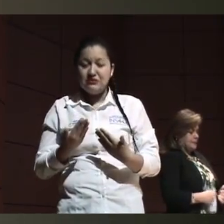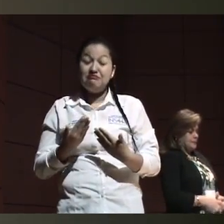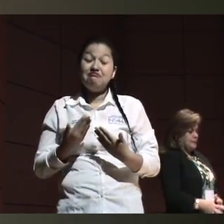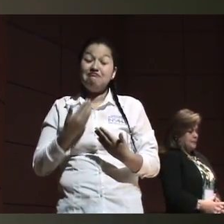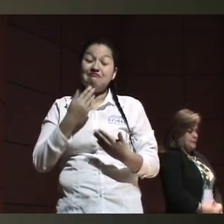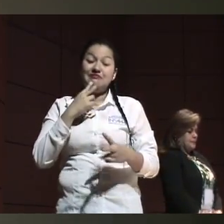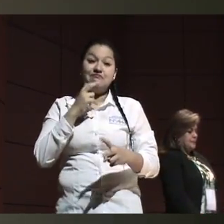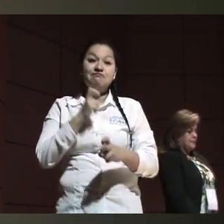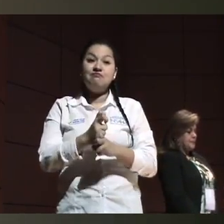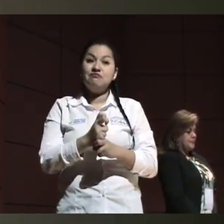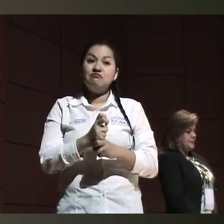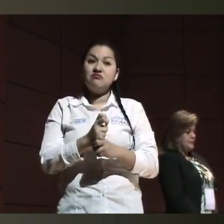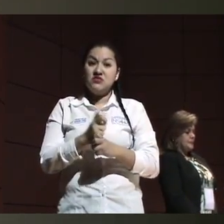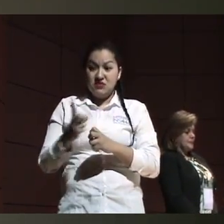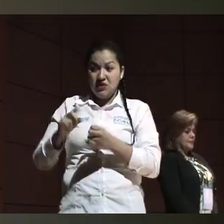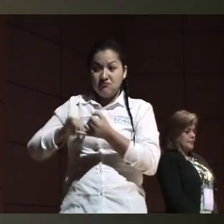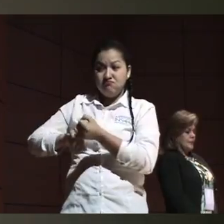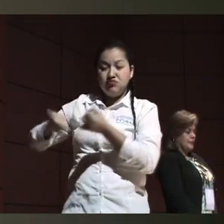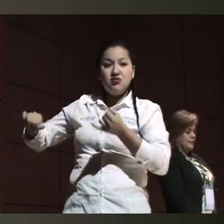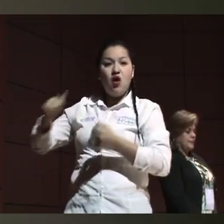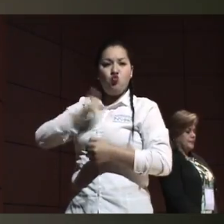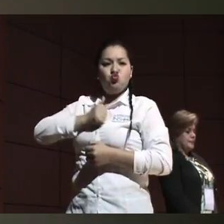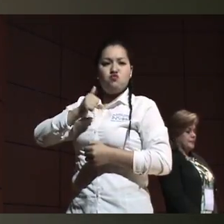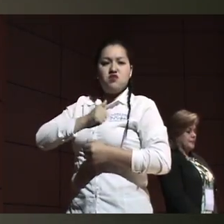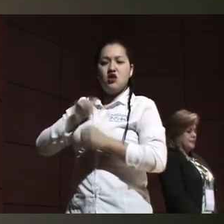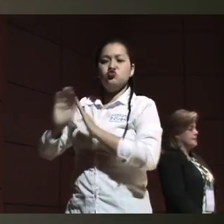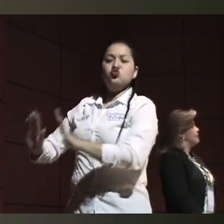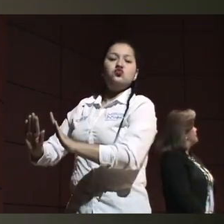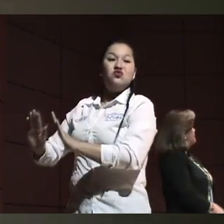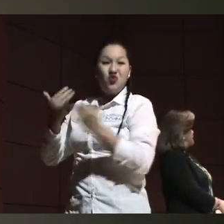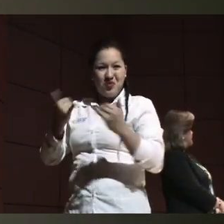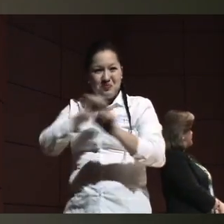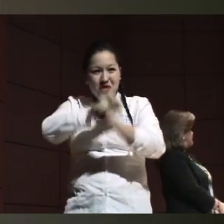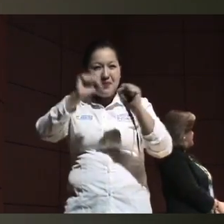supuesto, no fortalece la autonomía que tanto se reflexionó esta mañana.